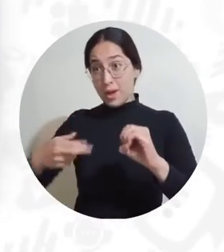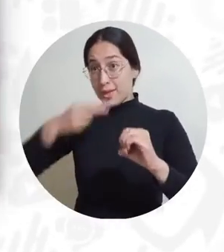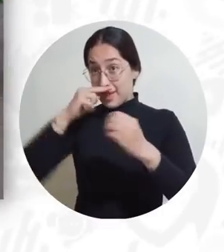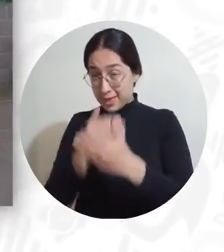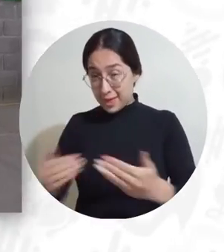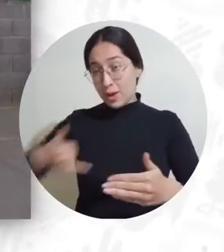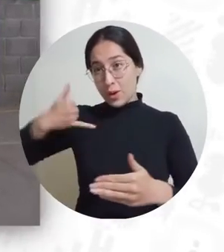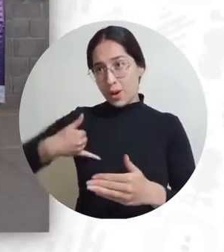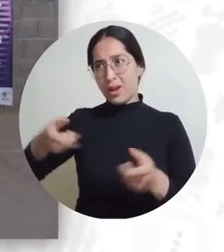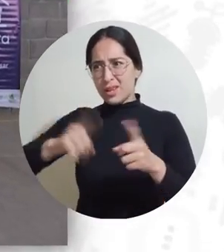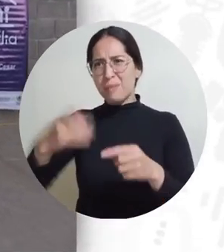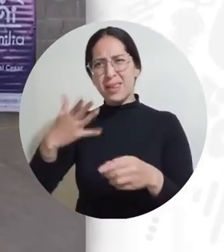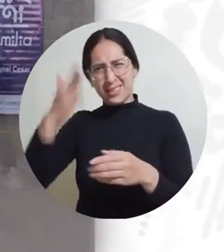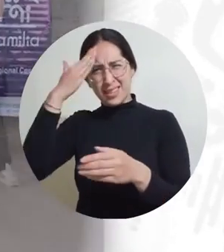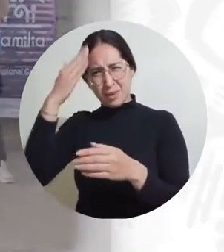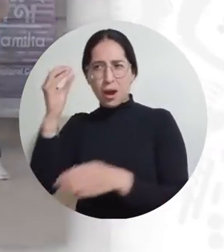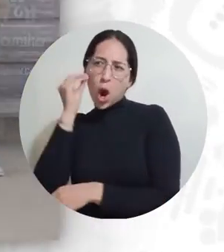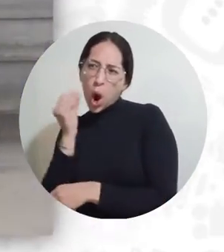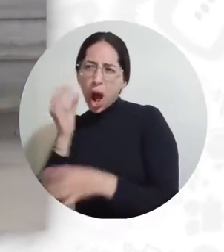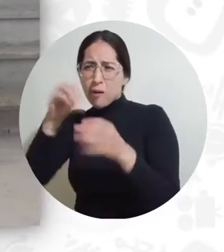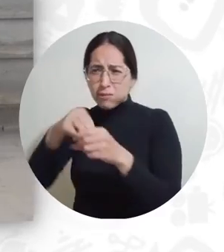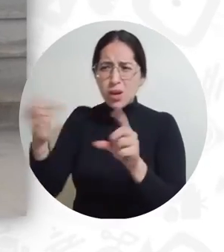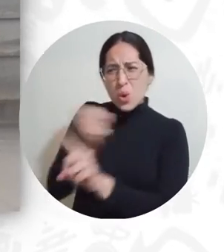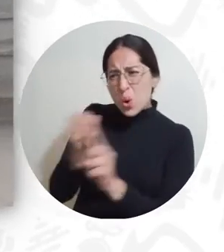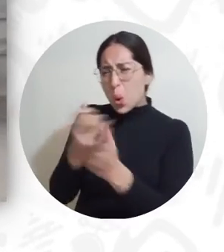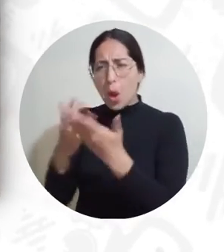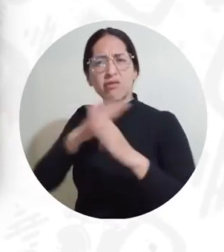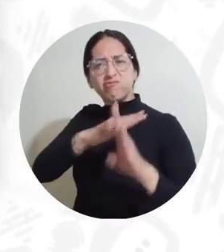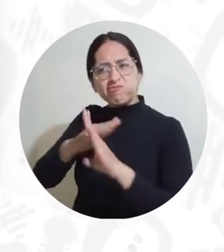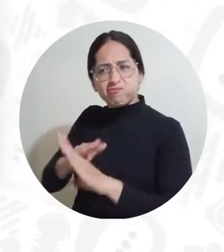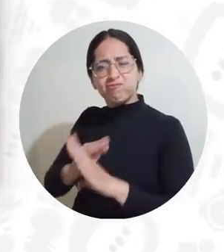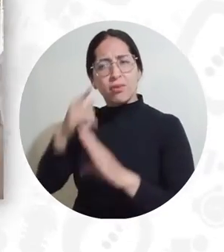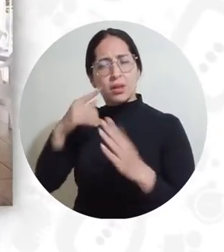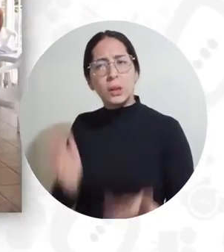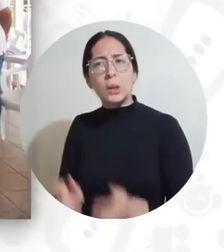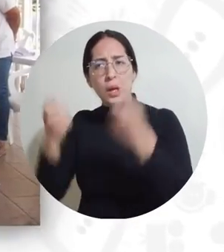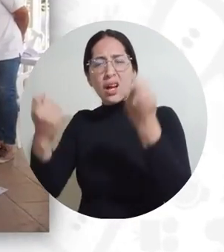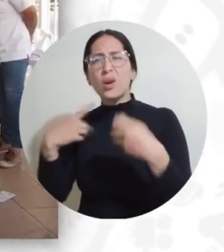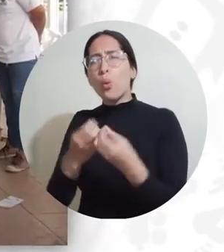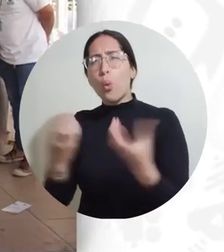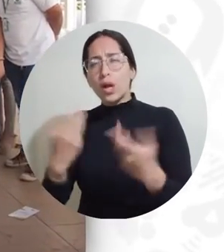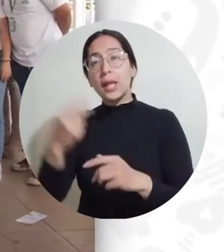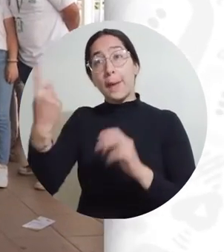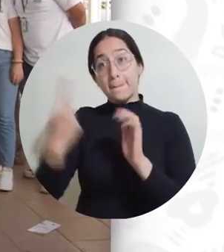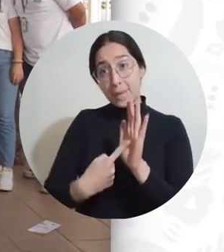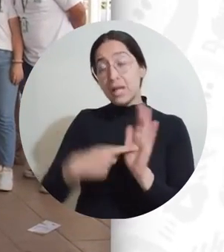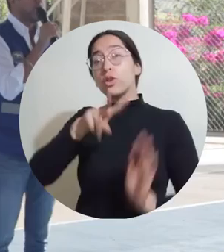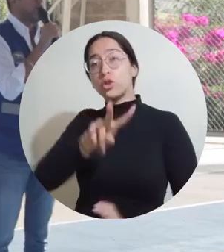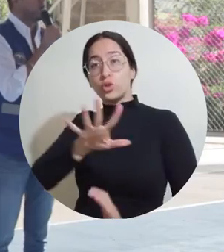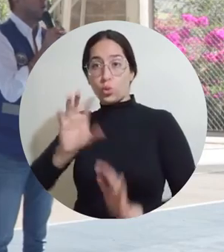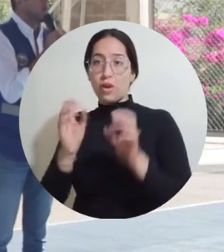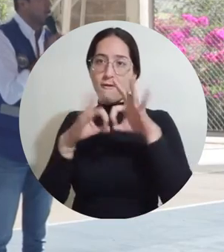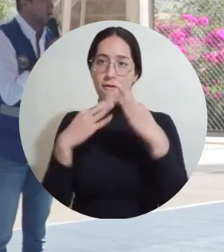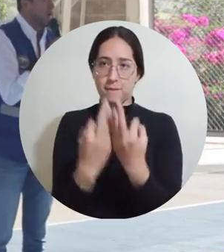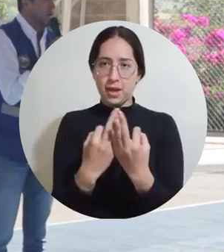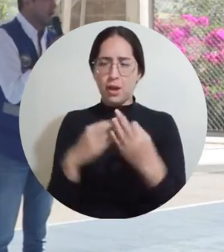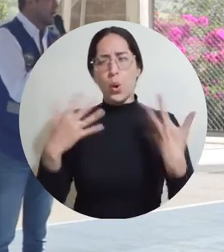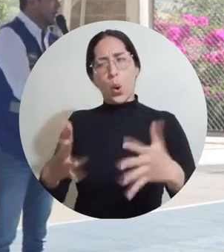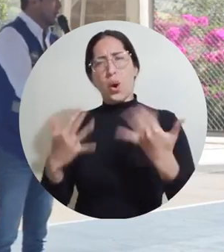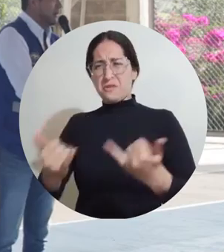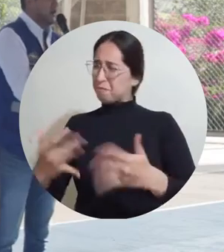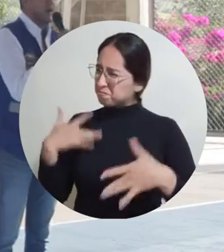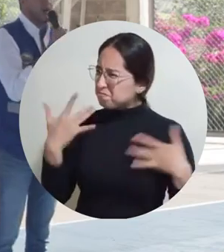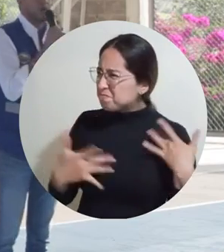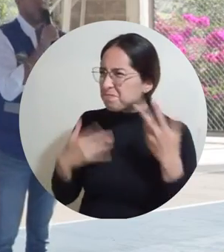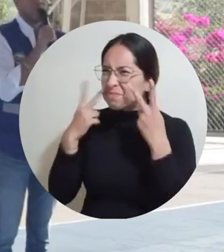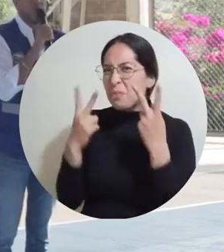hogares, el cual es operado por Unimagdalena en beneficio de 2.250 familias. Nos sentimos contentos, muy satisfechos porque